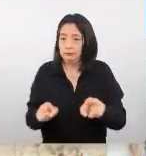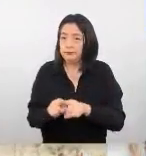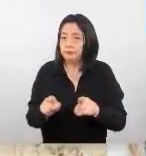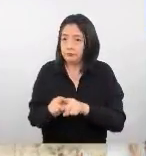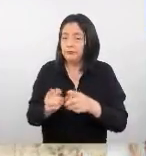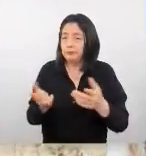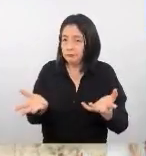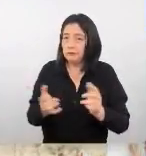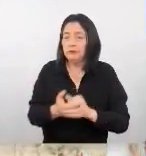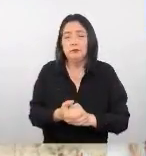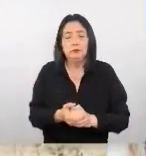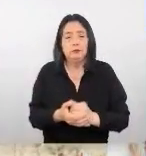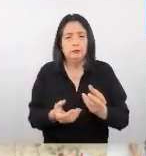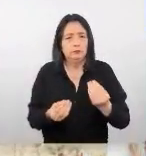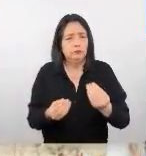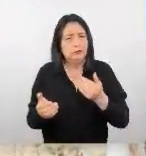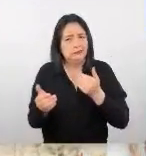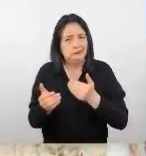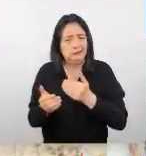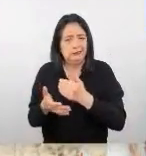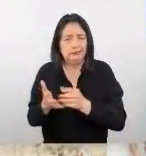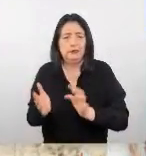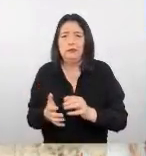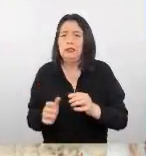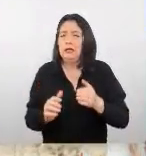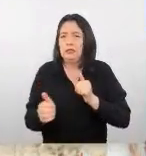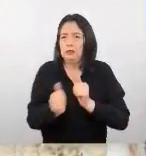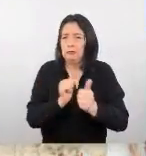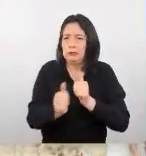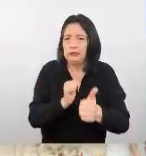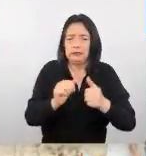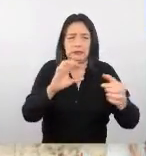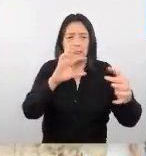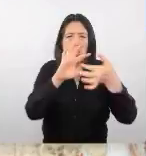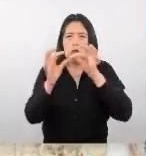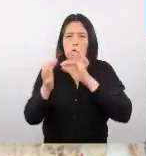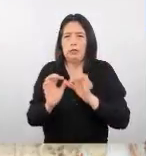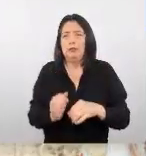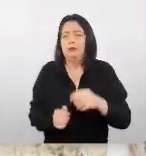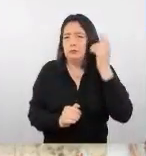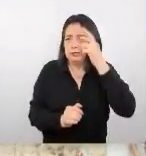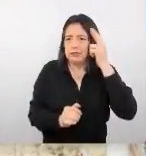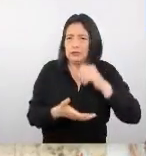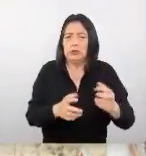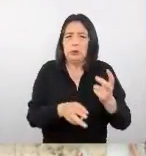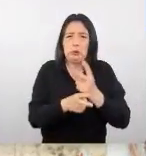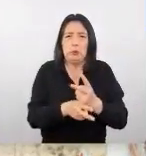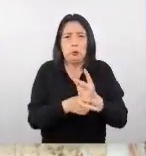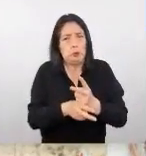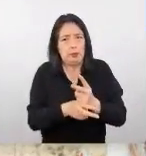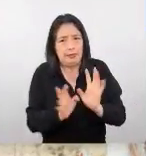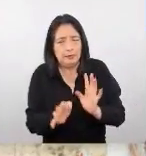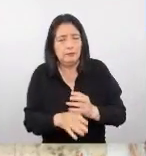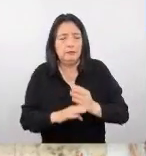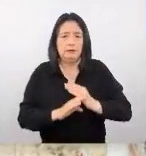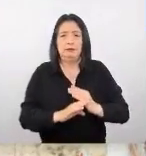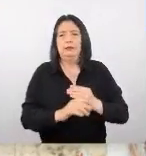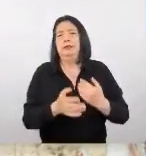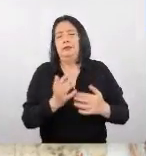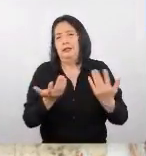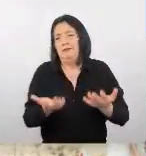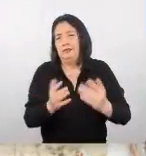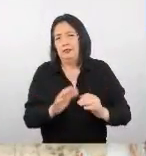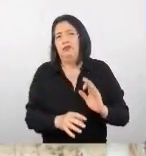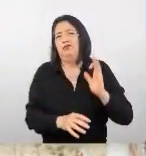asociado a que está muy cerca a los Juegos Olímpicos. Entonces, tienen que tener mucho cuidado para evitar que puedan haber futuras